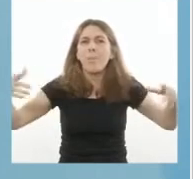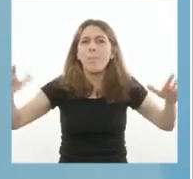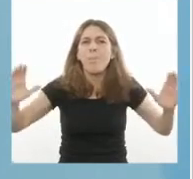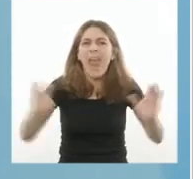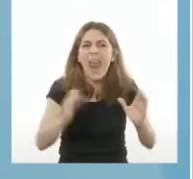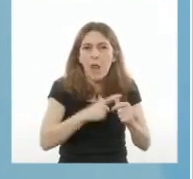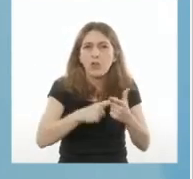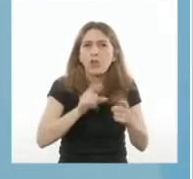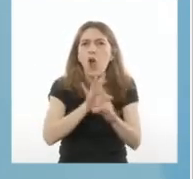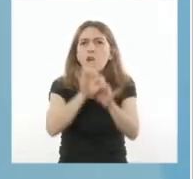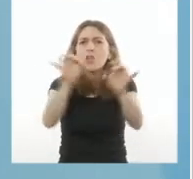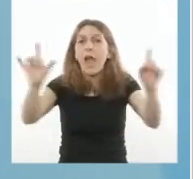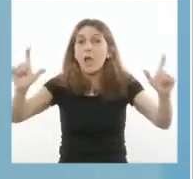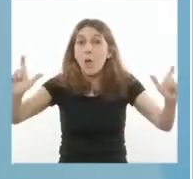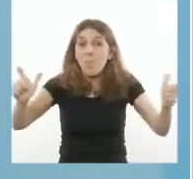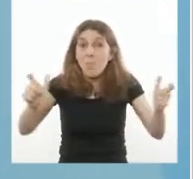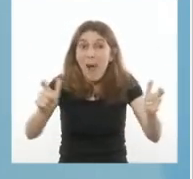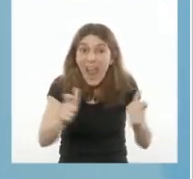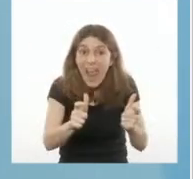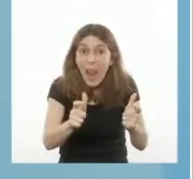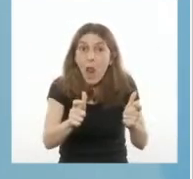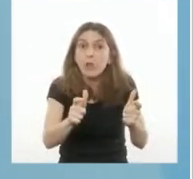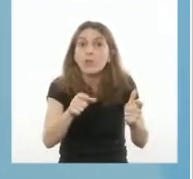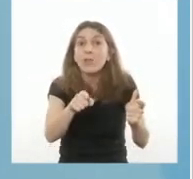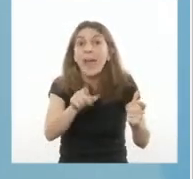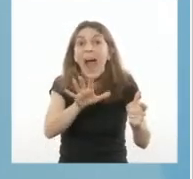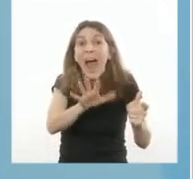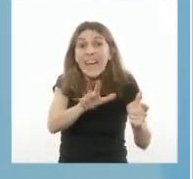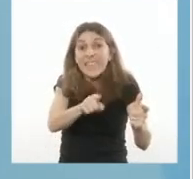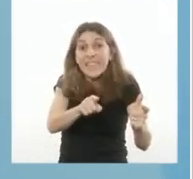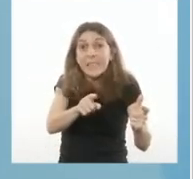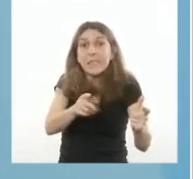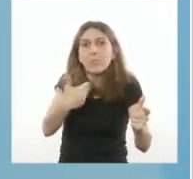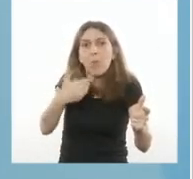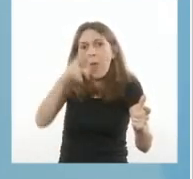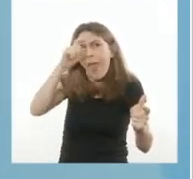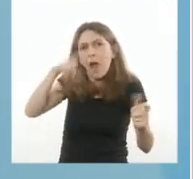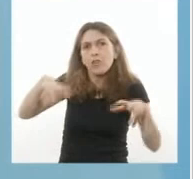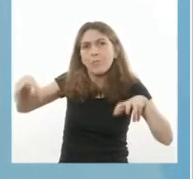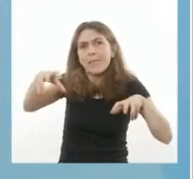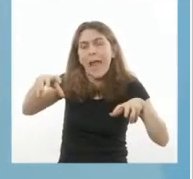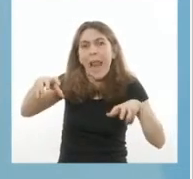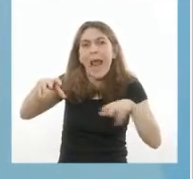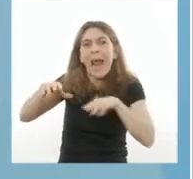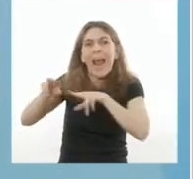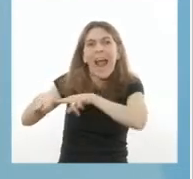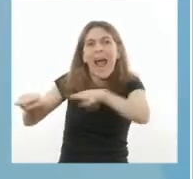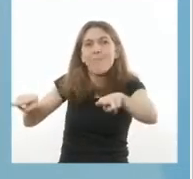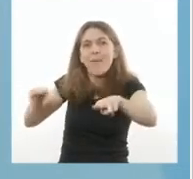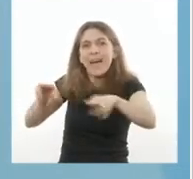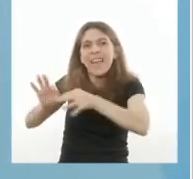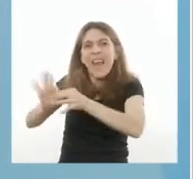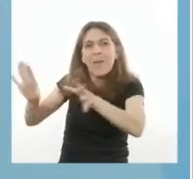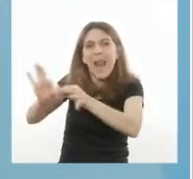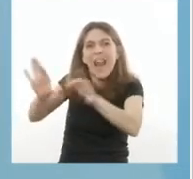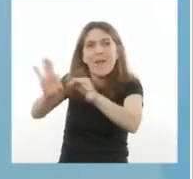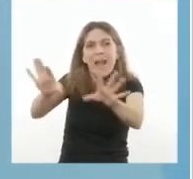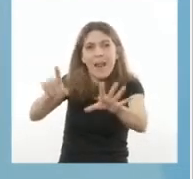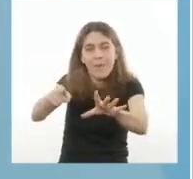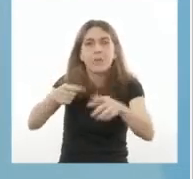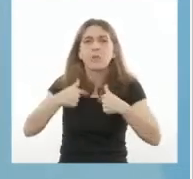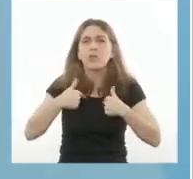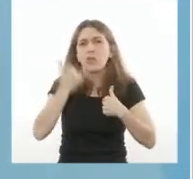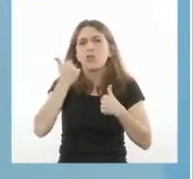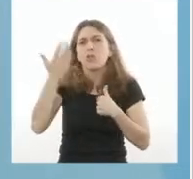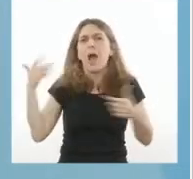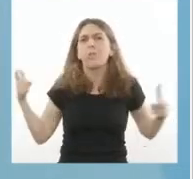descomprimir así, lo más que se pueda, nuestro sistema de salud. Me he reunido con los gobernadores